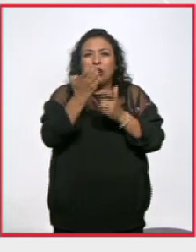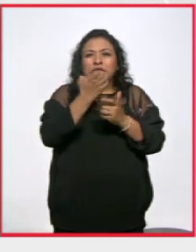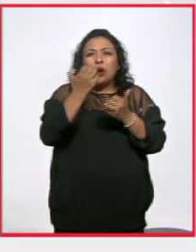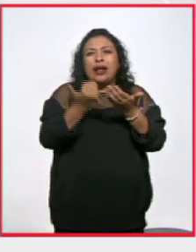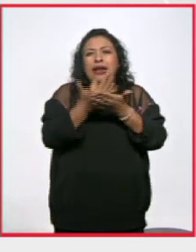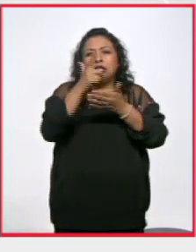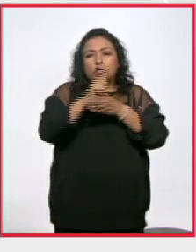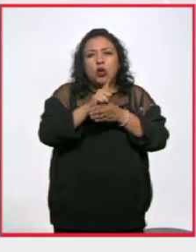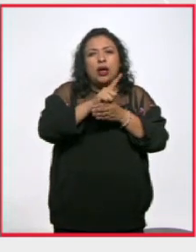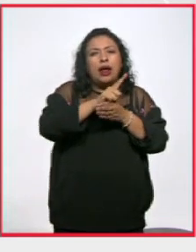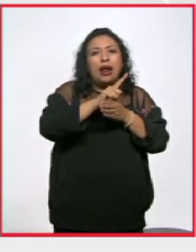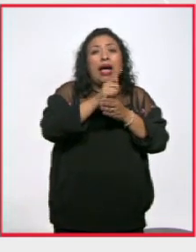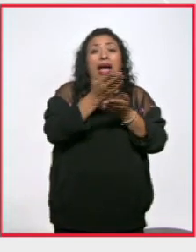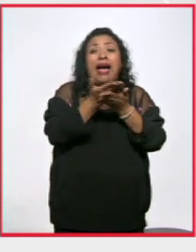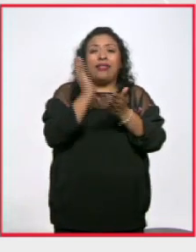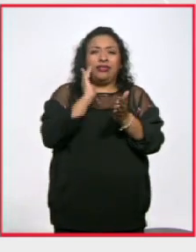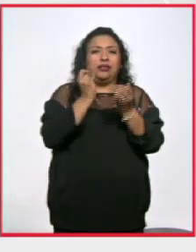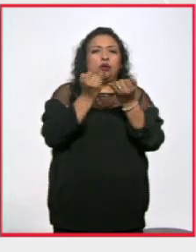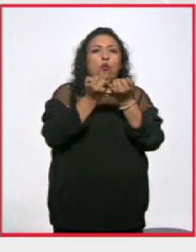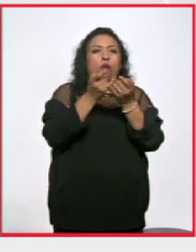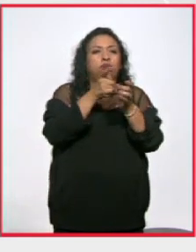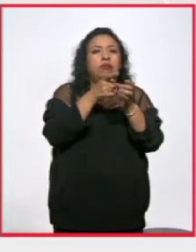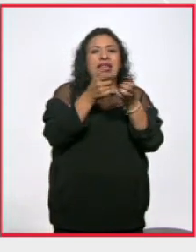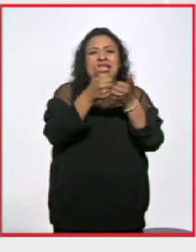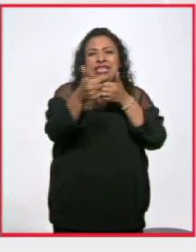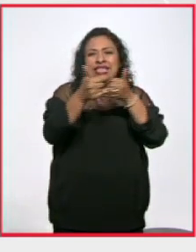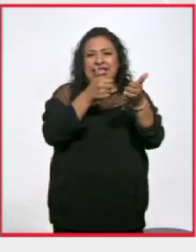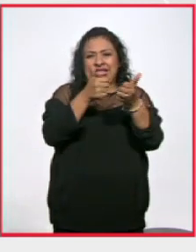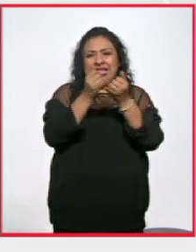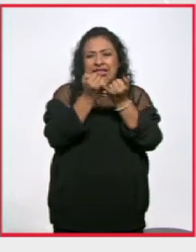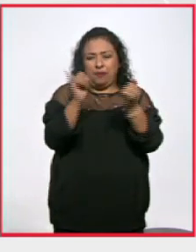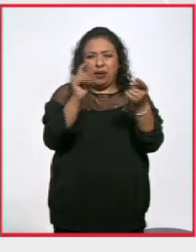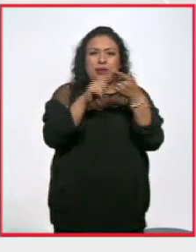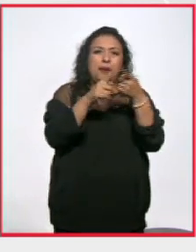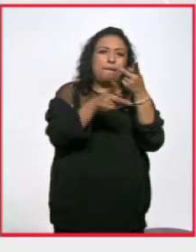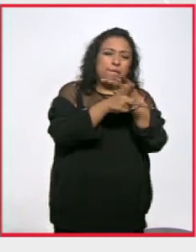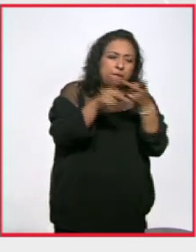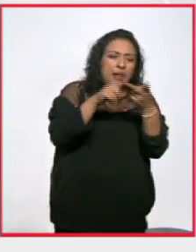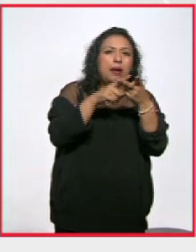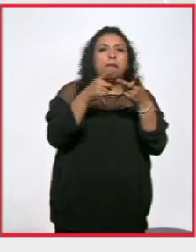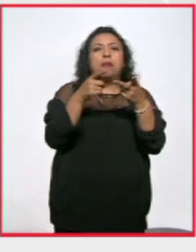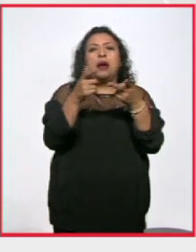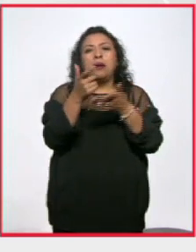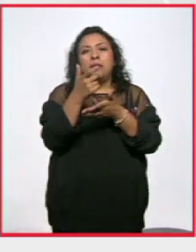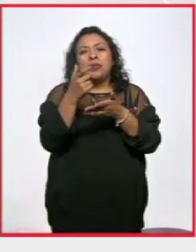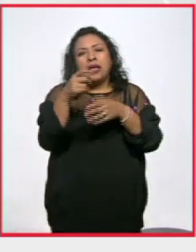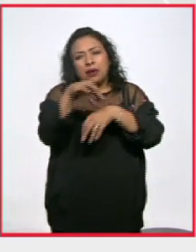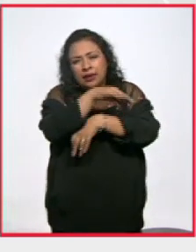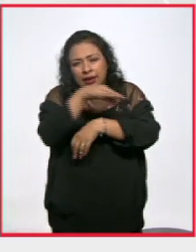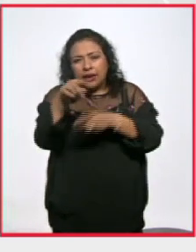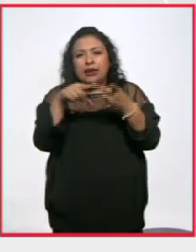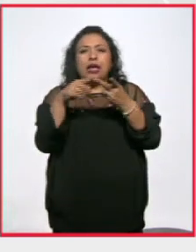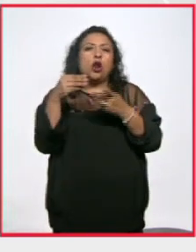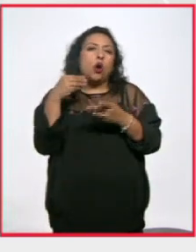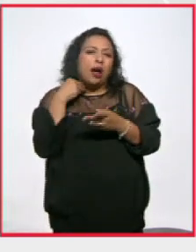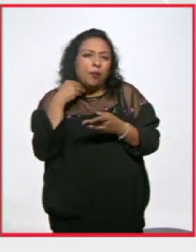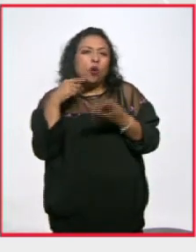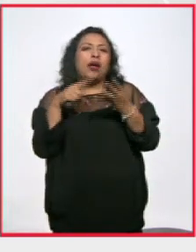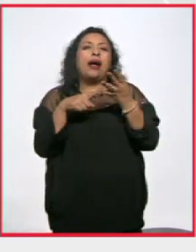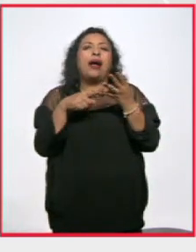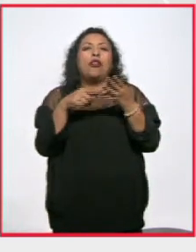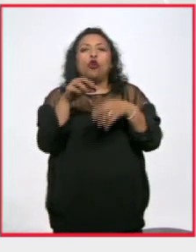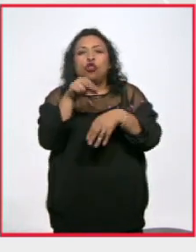nacionales antes independientes la preparatoria medicina ingenieros leyes obviamente la de